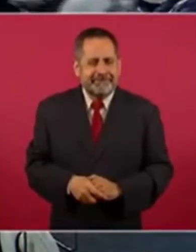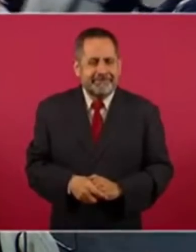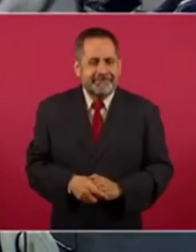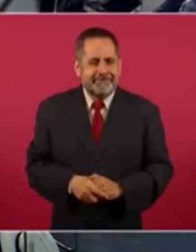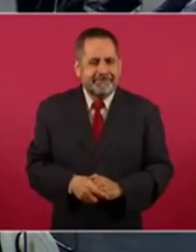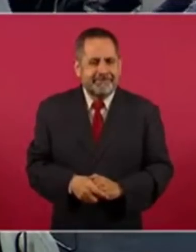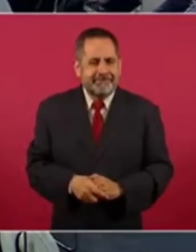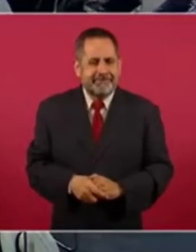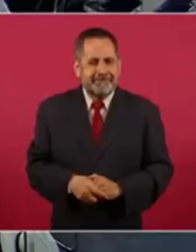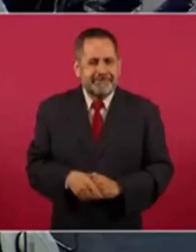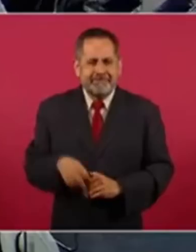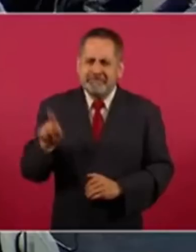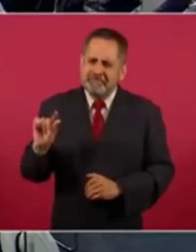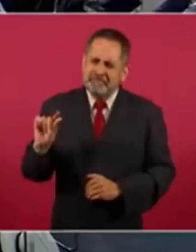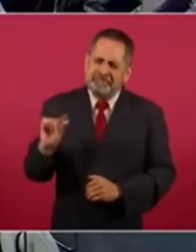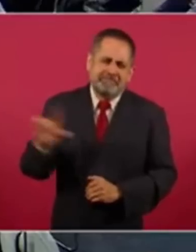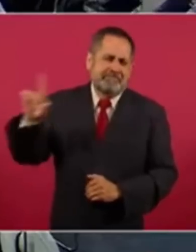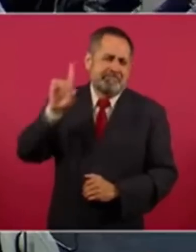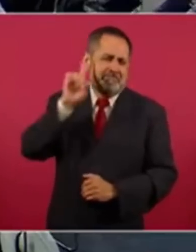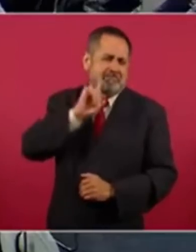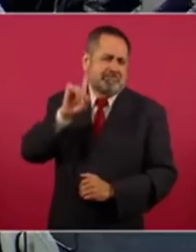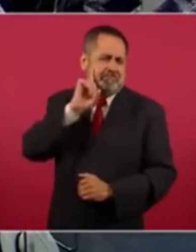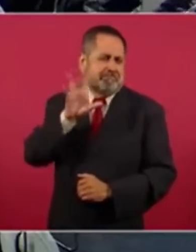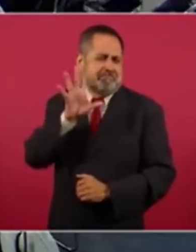Es una mujer excepcional,